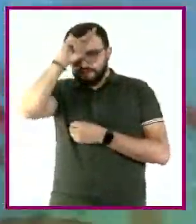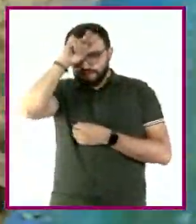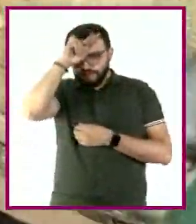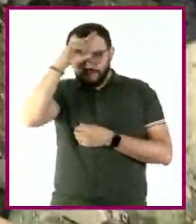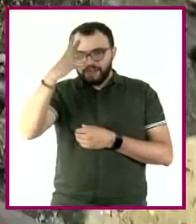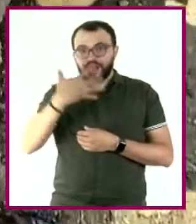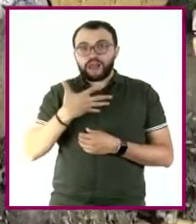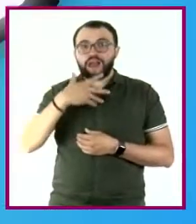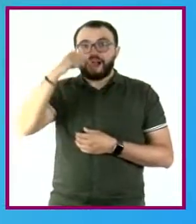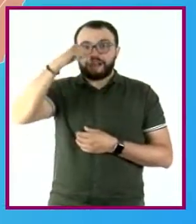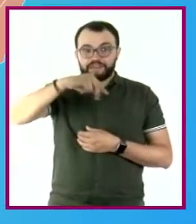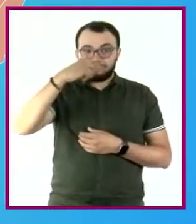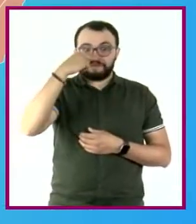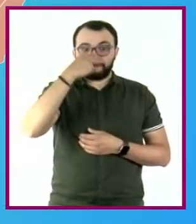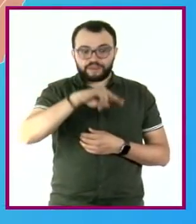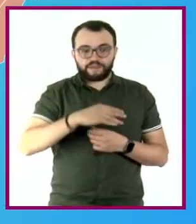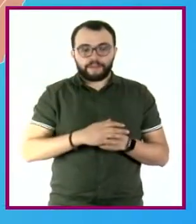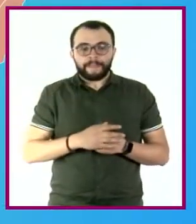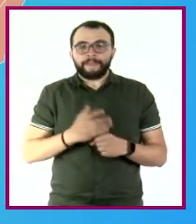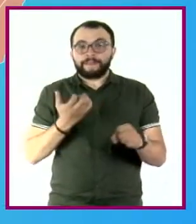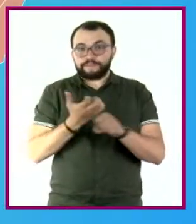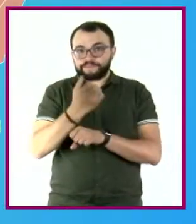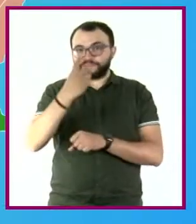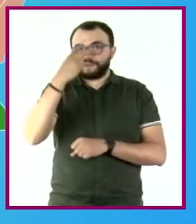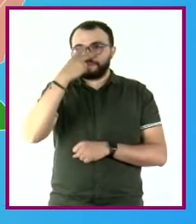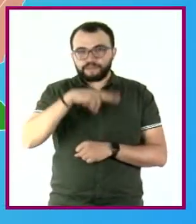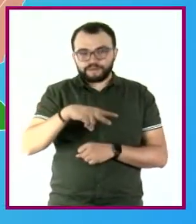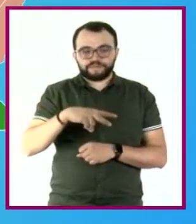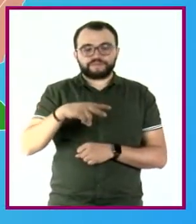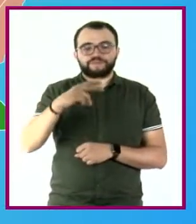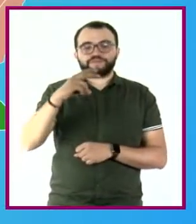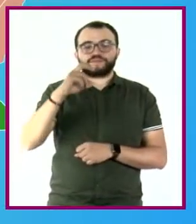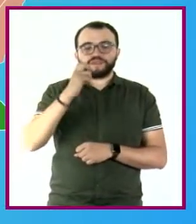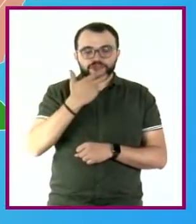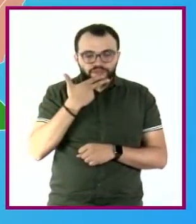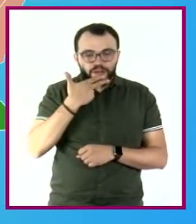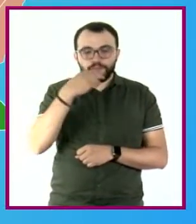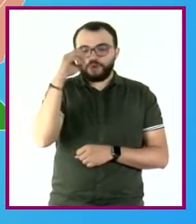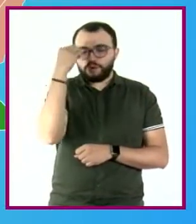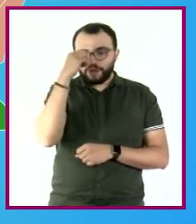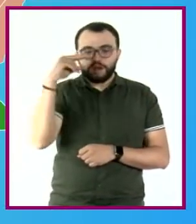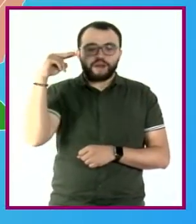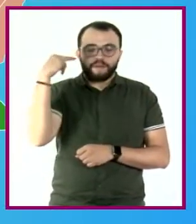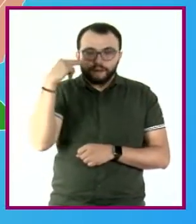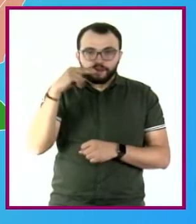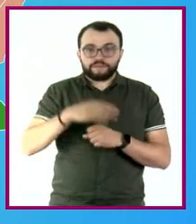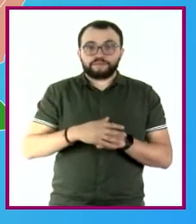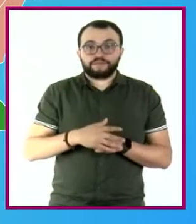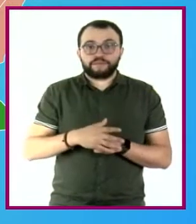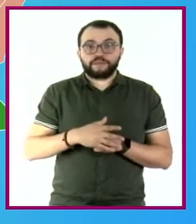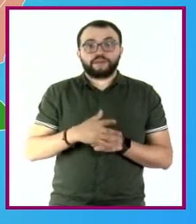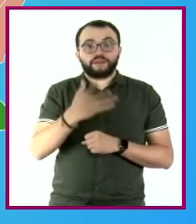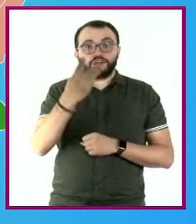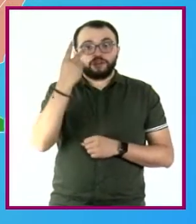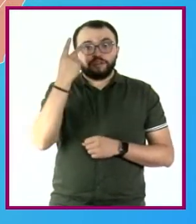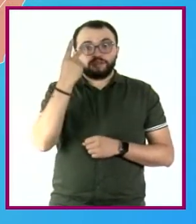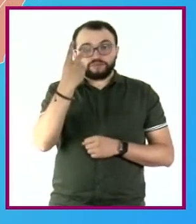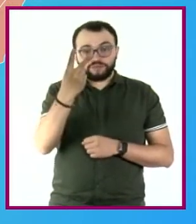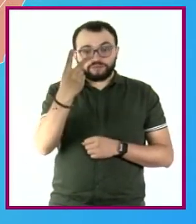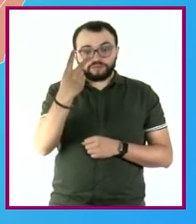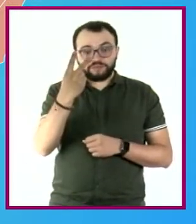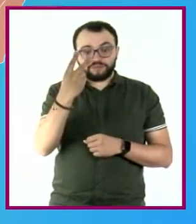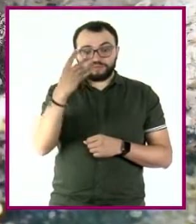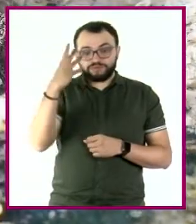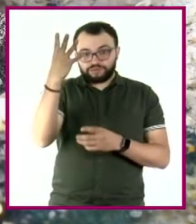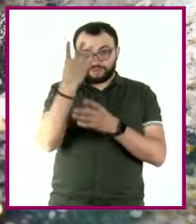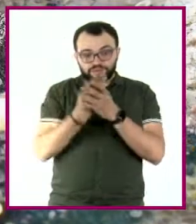encuentran en México. El Estado de México, Chiapas, Hidalgo o Ajaca y Veracruz son los estados con mayor número de especies de